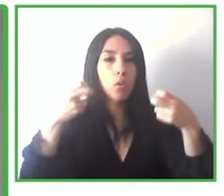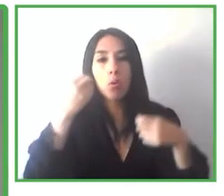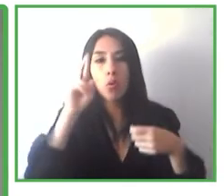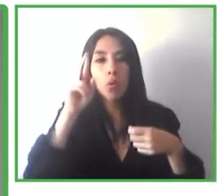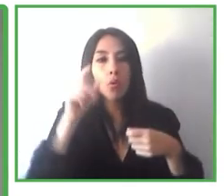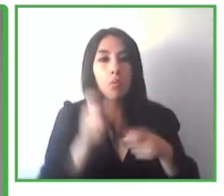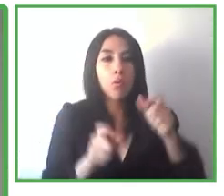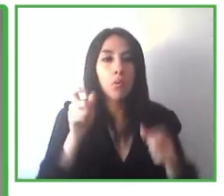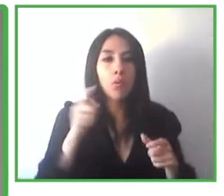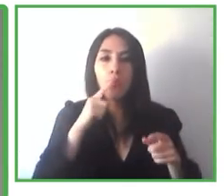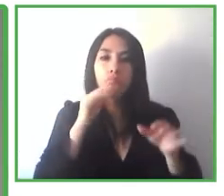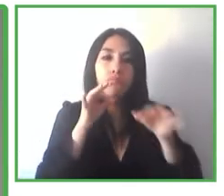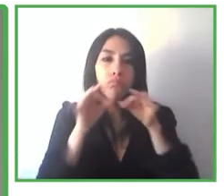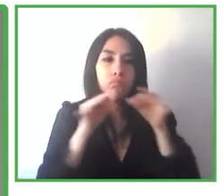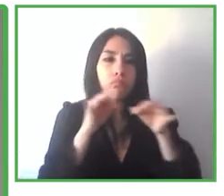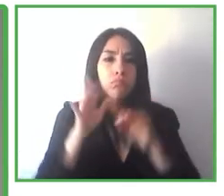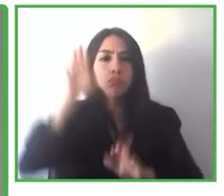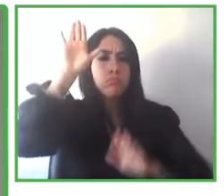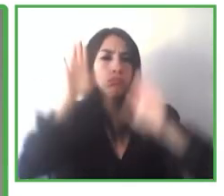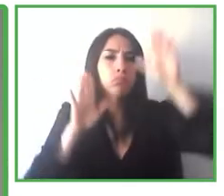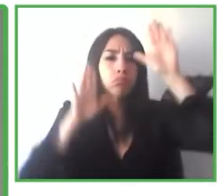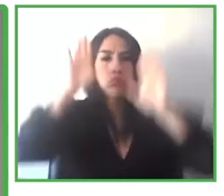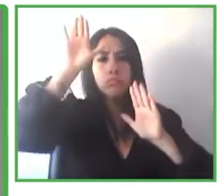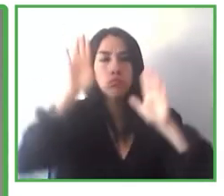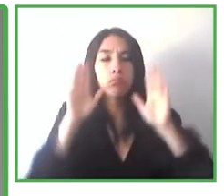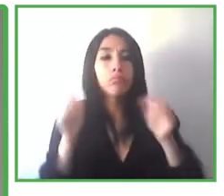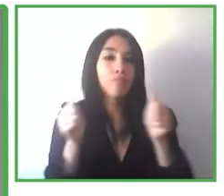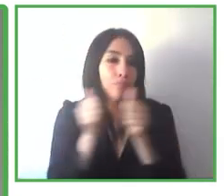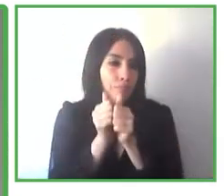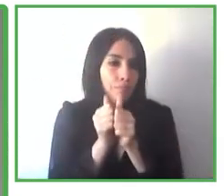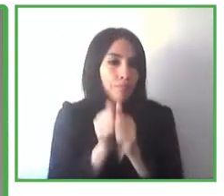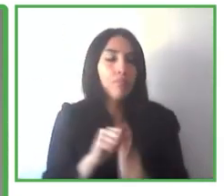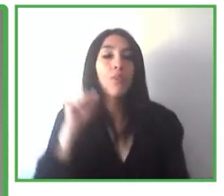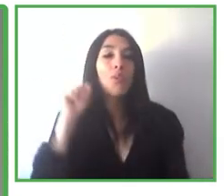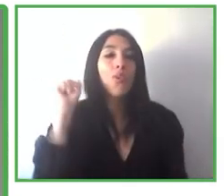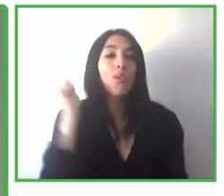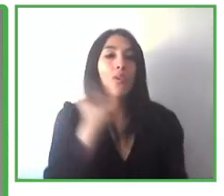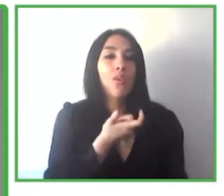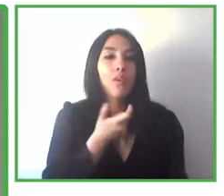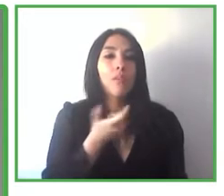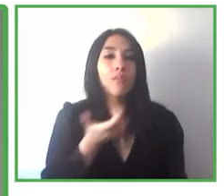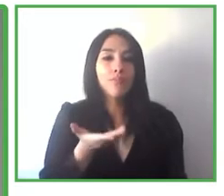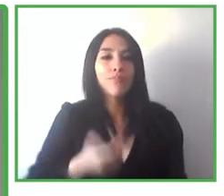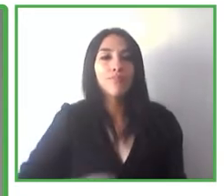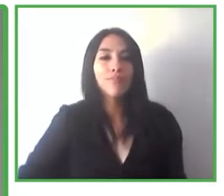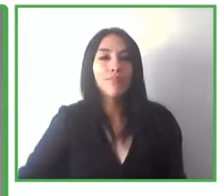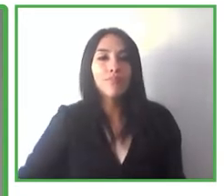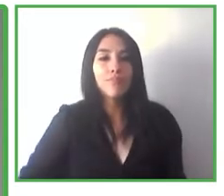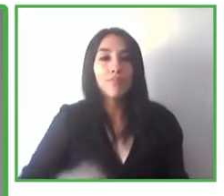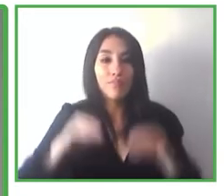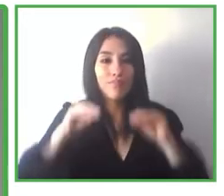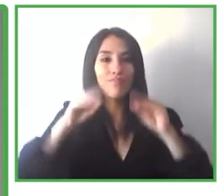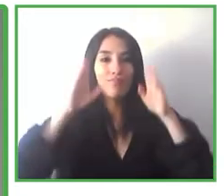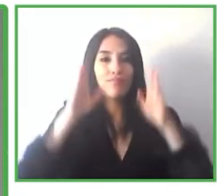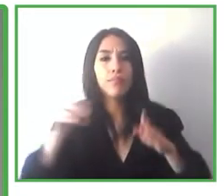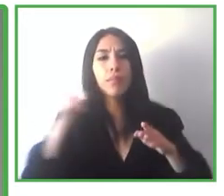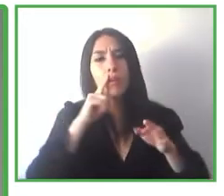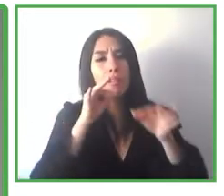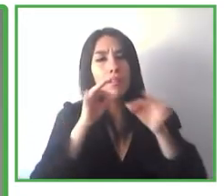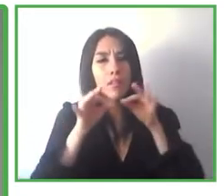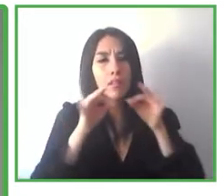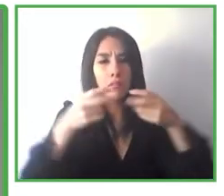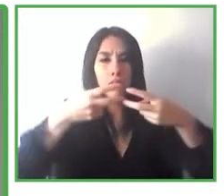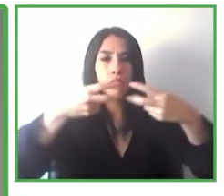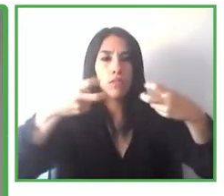para que eso, por ejemplo, todas esas intervenciones del profesor estén subtituladas en tiempo real para que niños sordos, niños, por ejemplo,